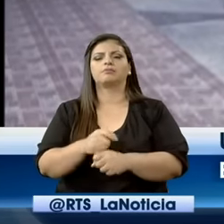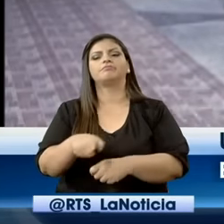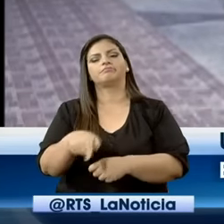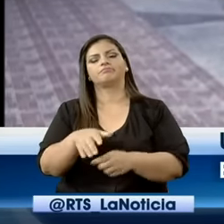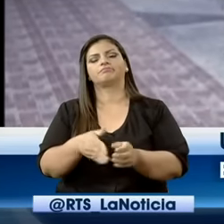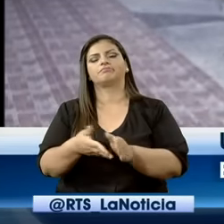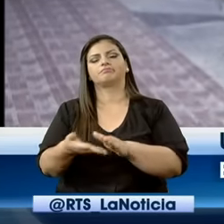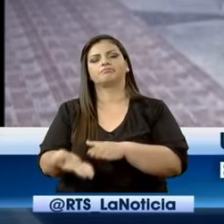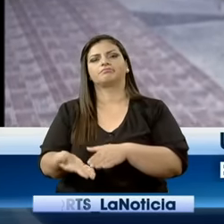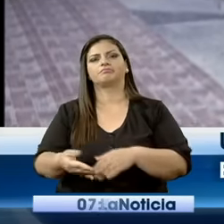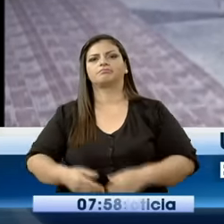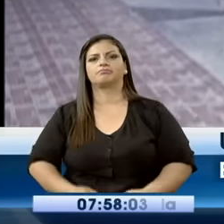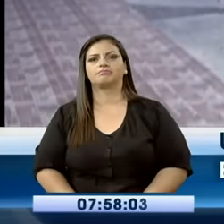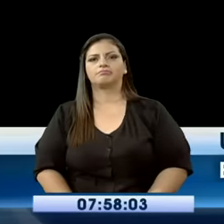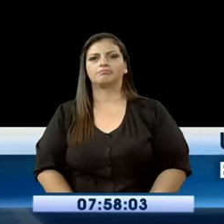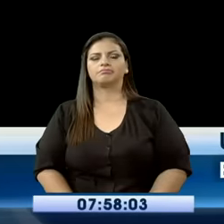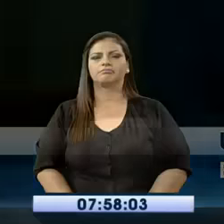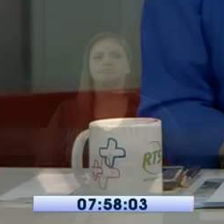Landeta.